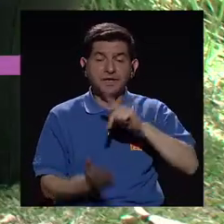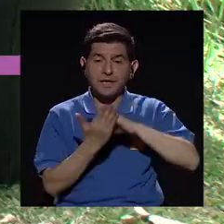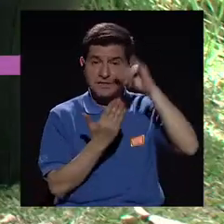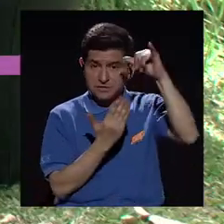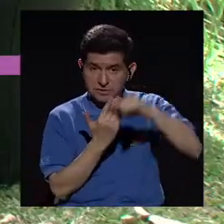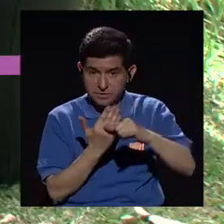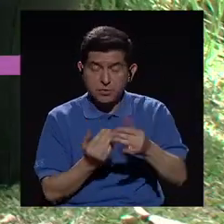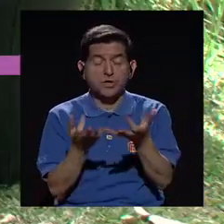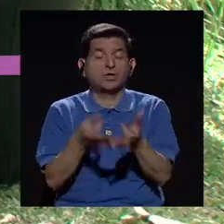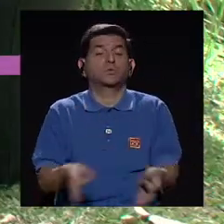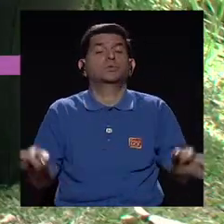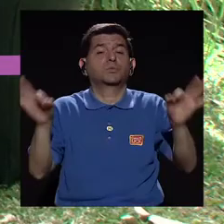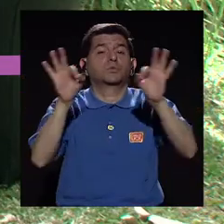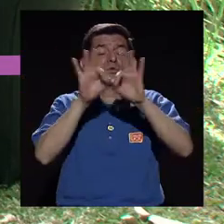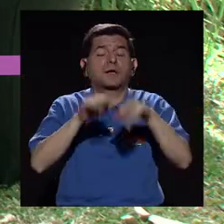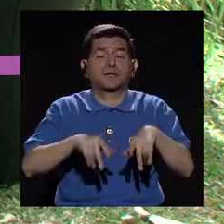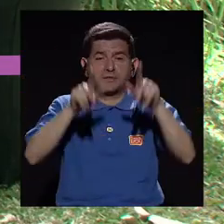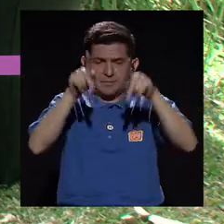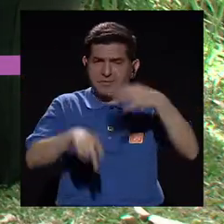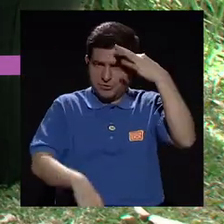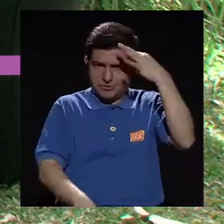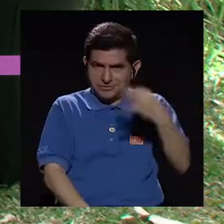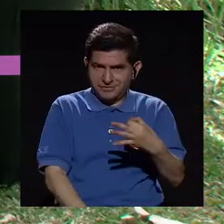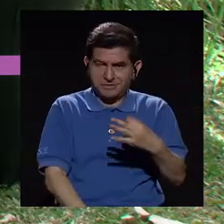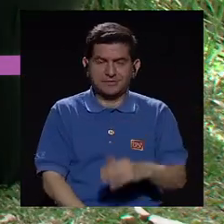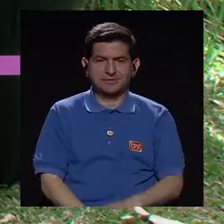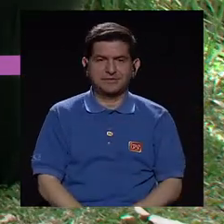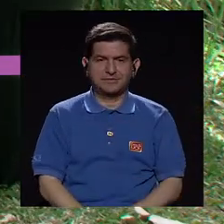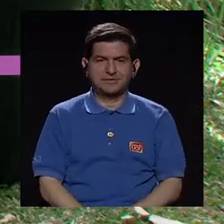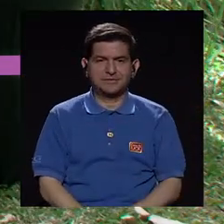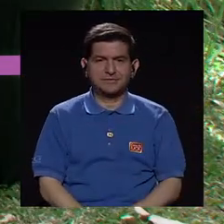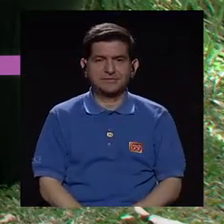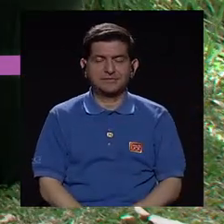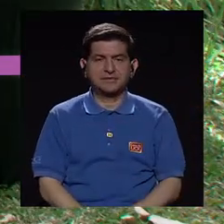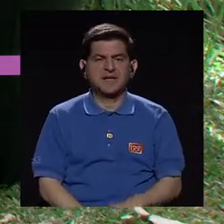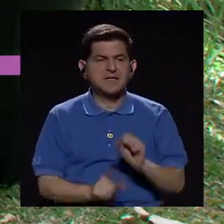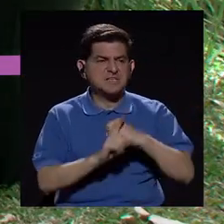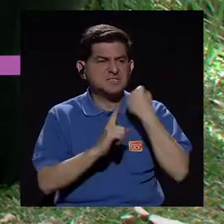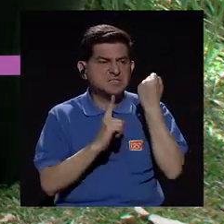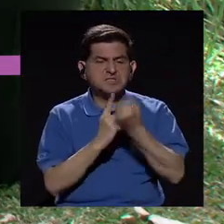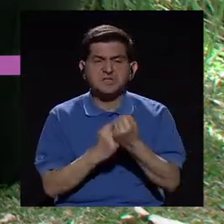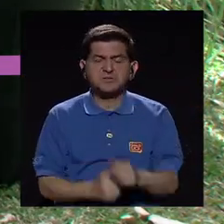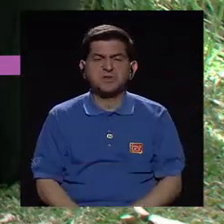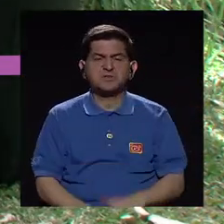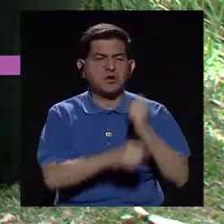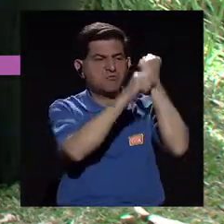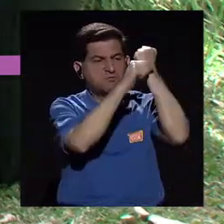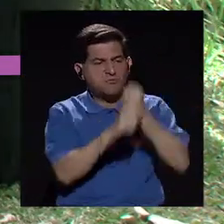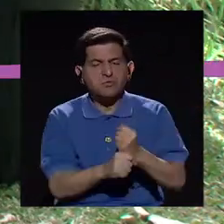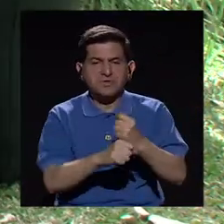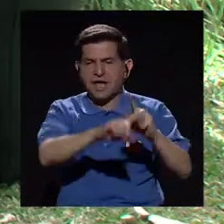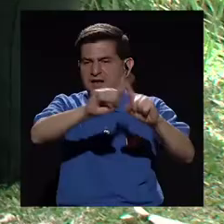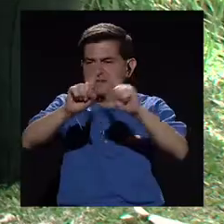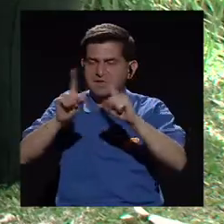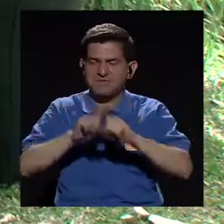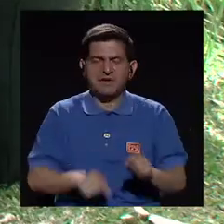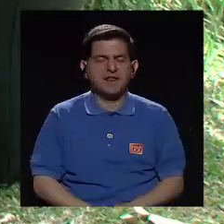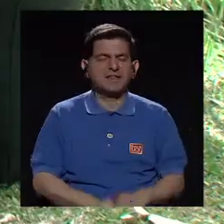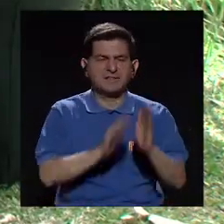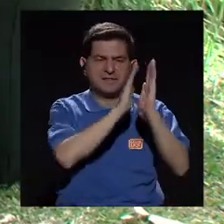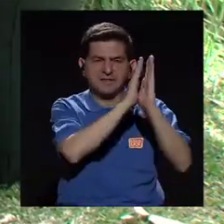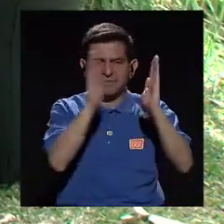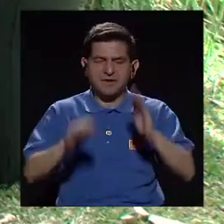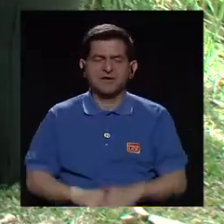en este proyecto esto es muy importante. Mucha gente cree que la cosa es llegar y fundar bibliotecas de